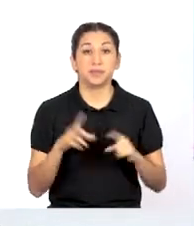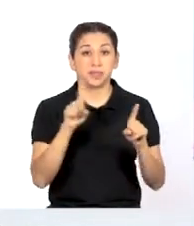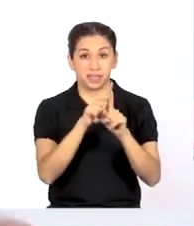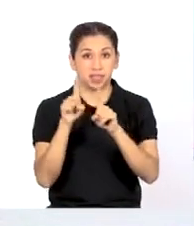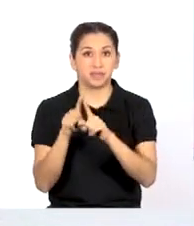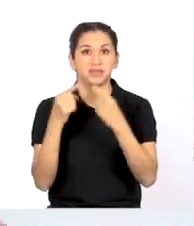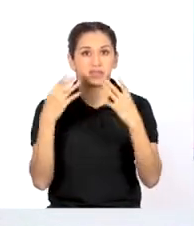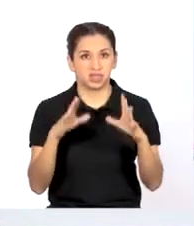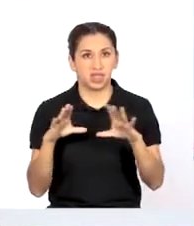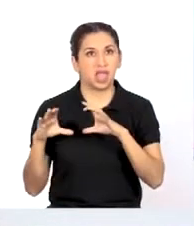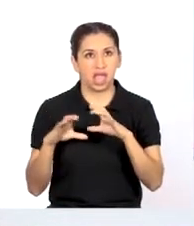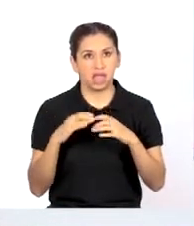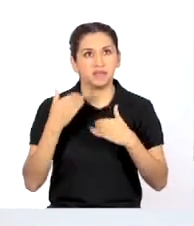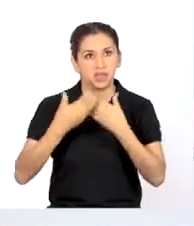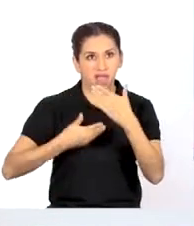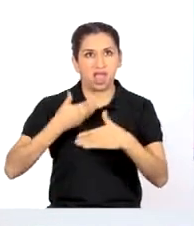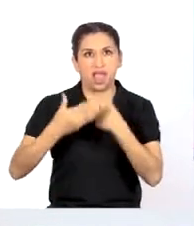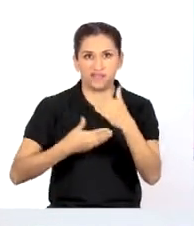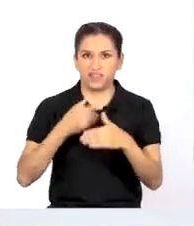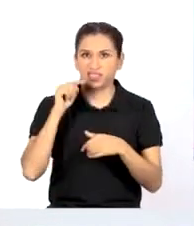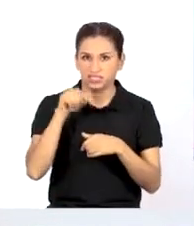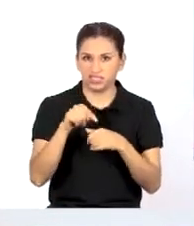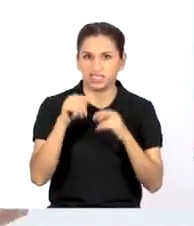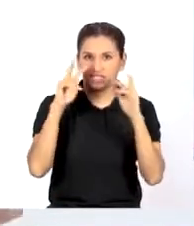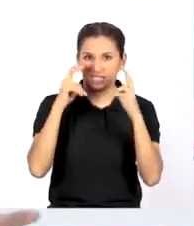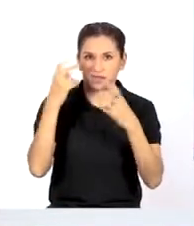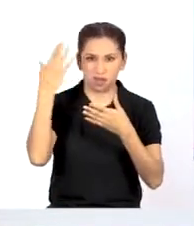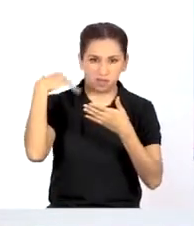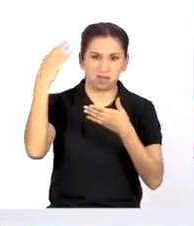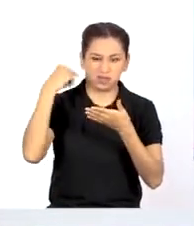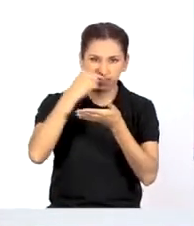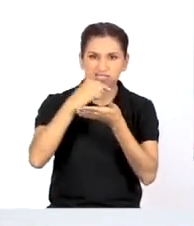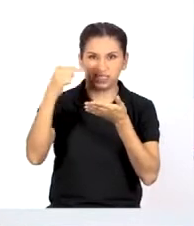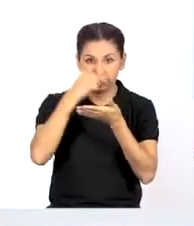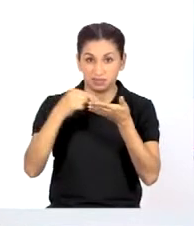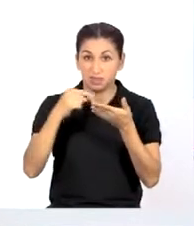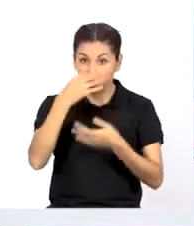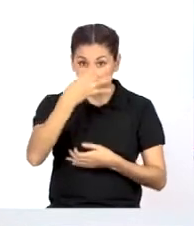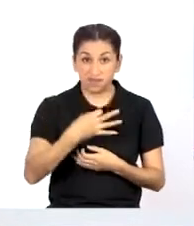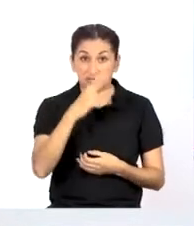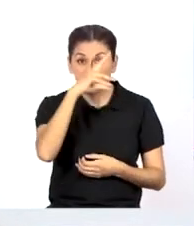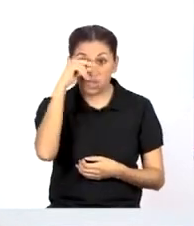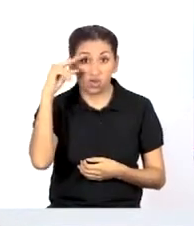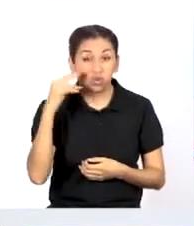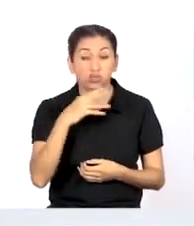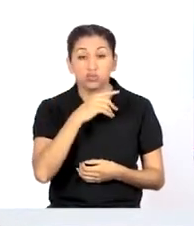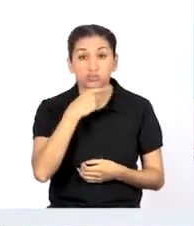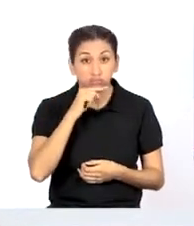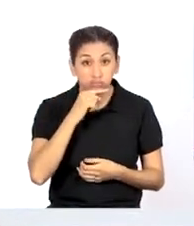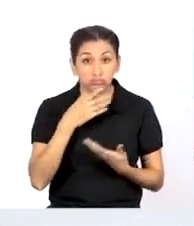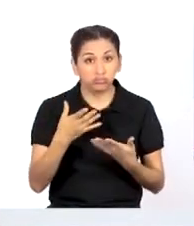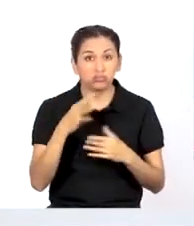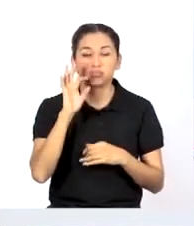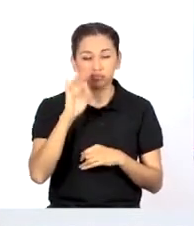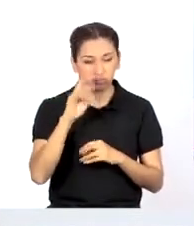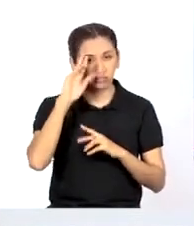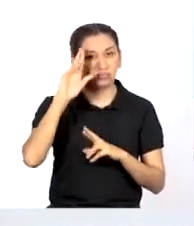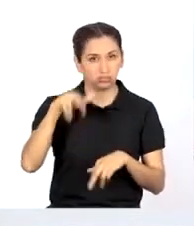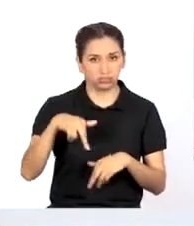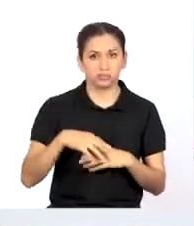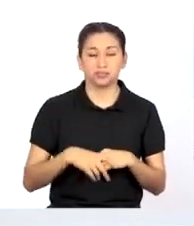También hemos hecho avances en este aspecto durante las últimas semanas. ¿No es cierto, Juliana? Es